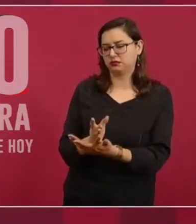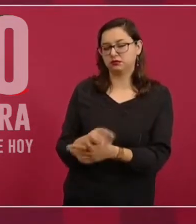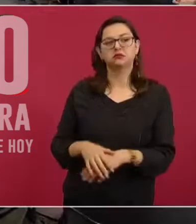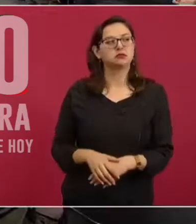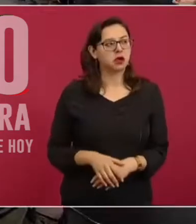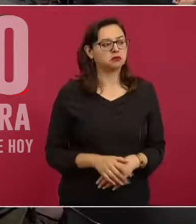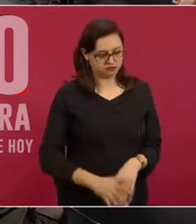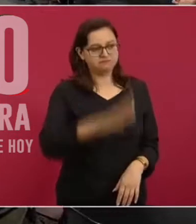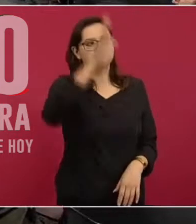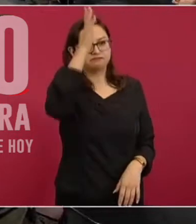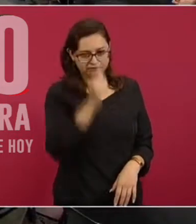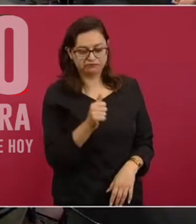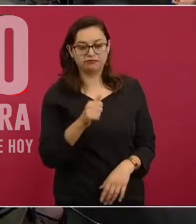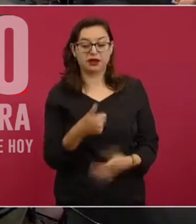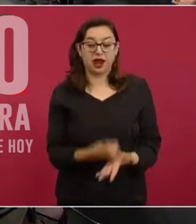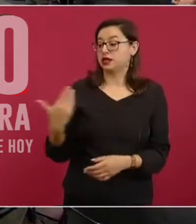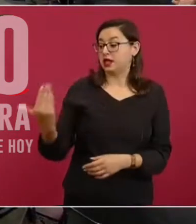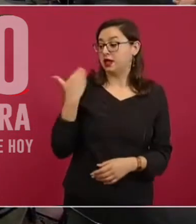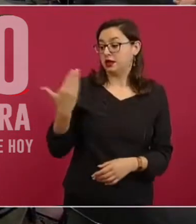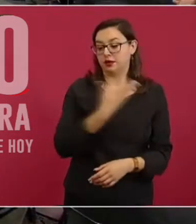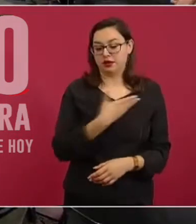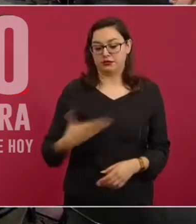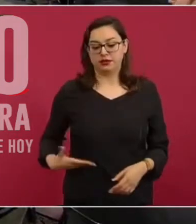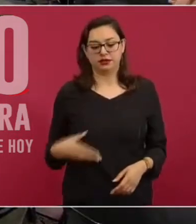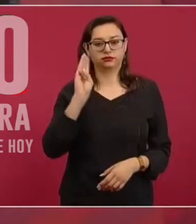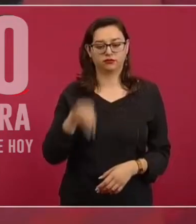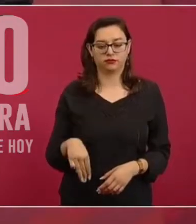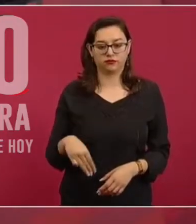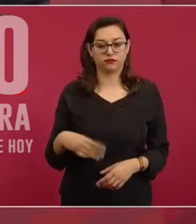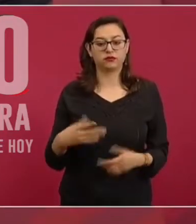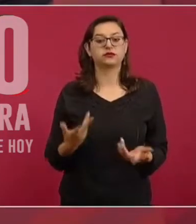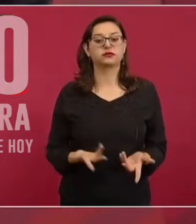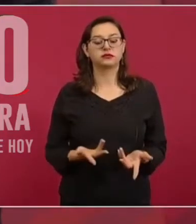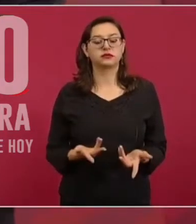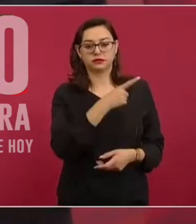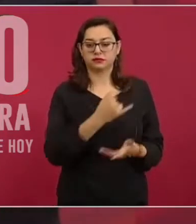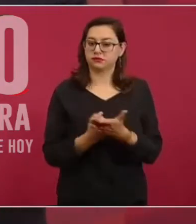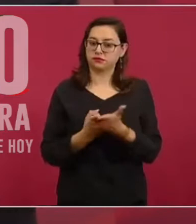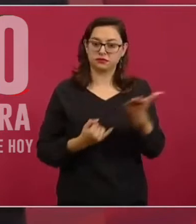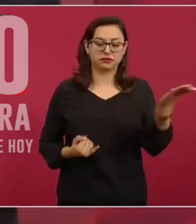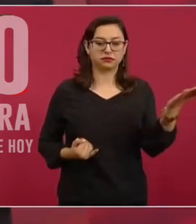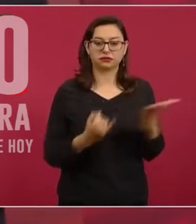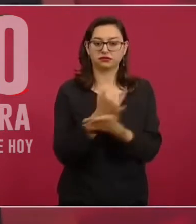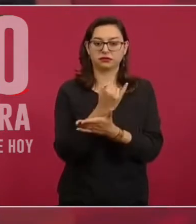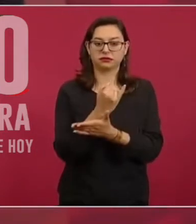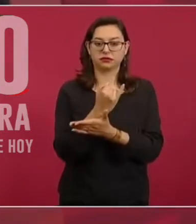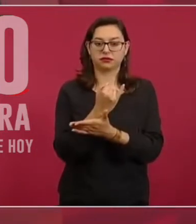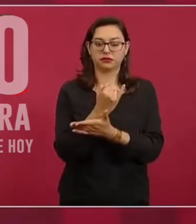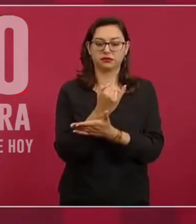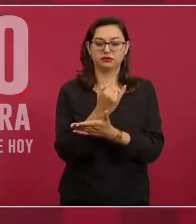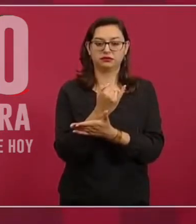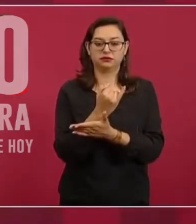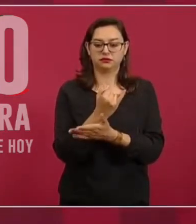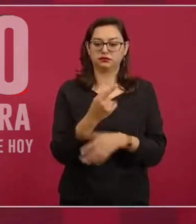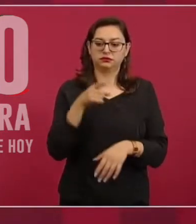Y recientemente el presidente Biden dio la orden para que se autorizara la compra-venta